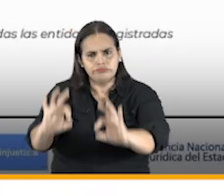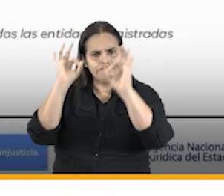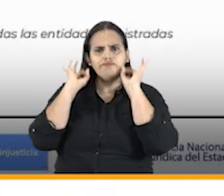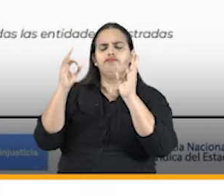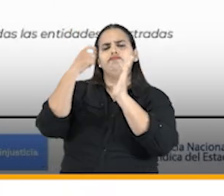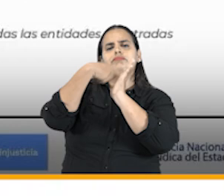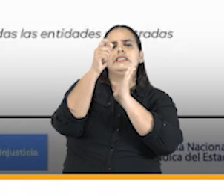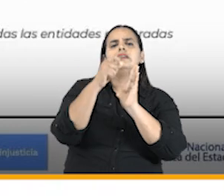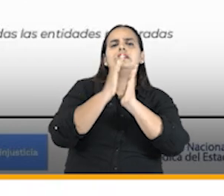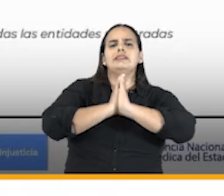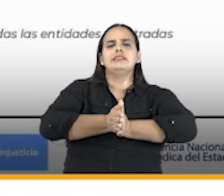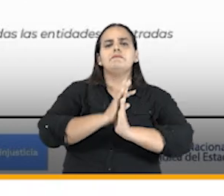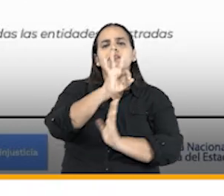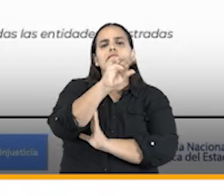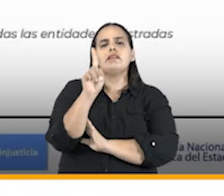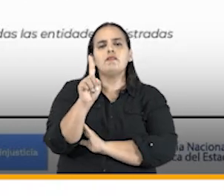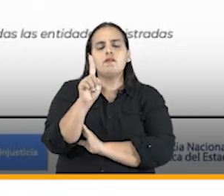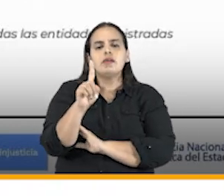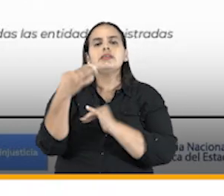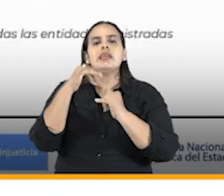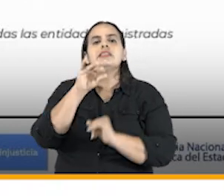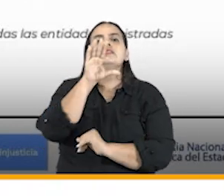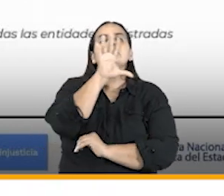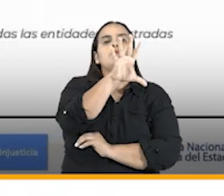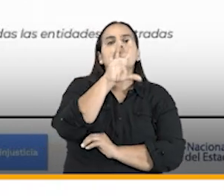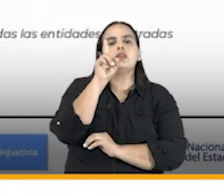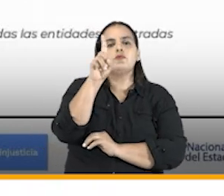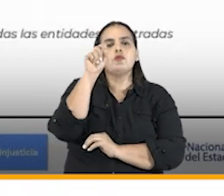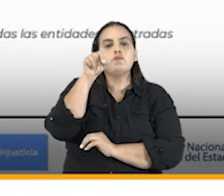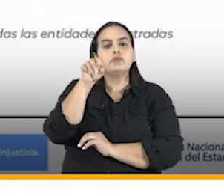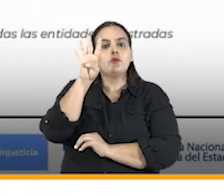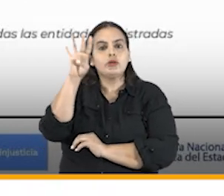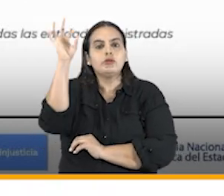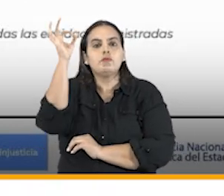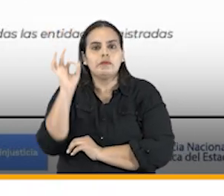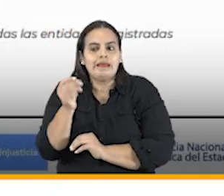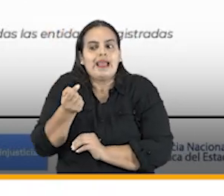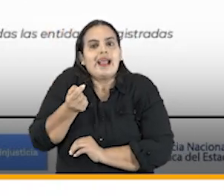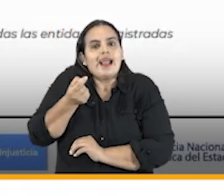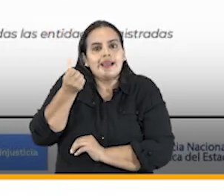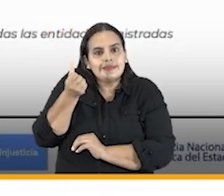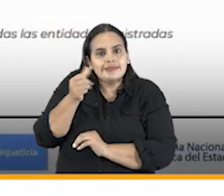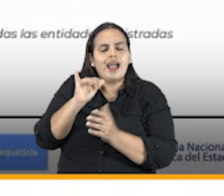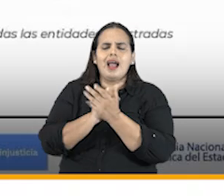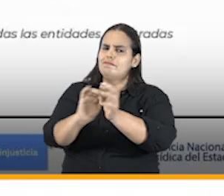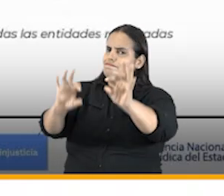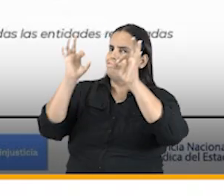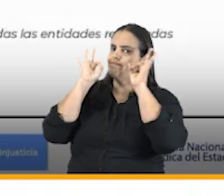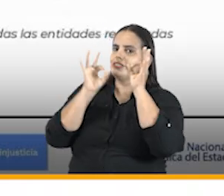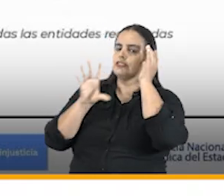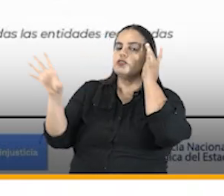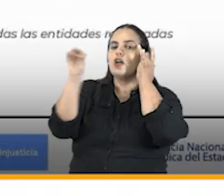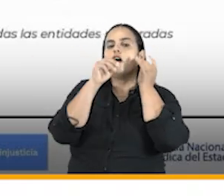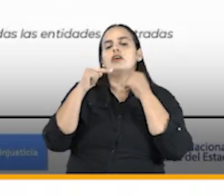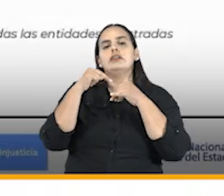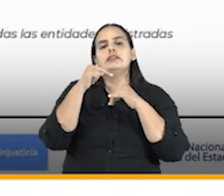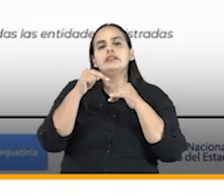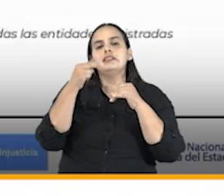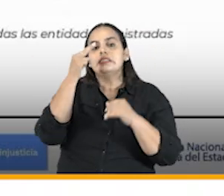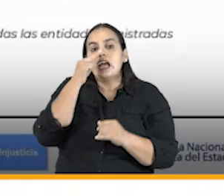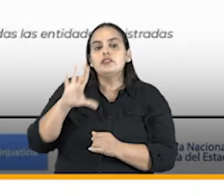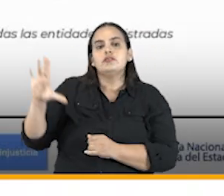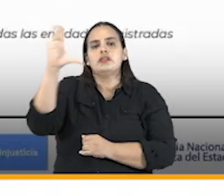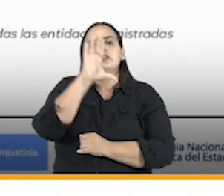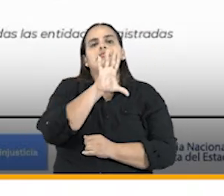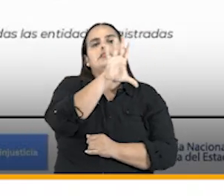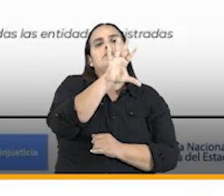31 llegaba al 51.4, cerca de la tasa de éxito nacional, que es del 53.9.